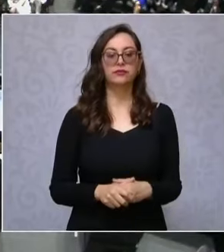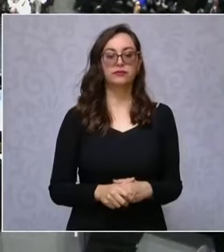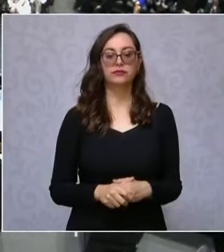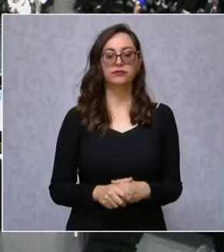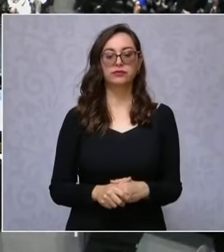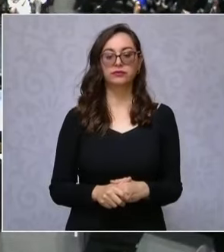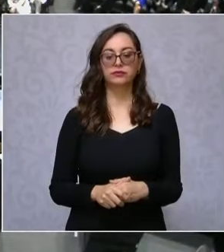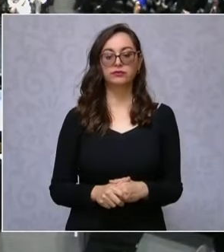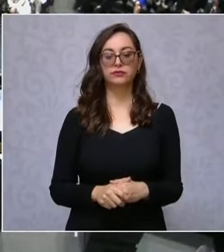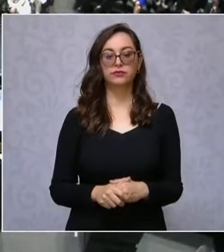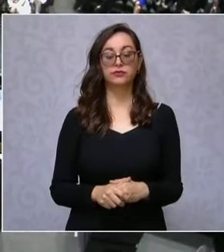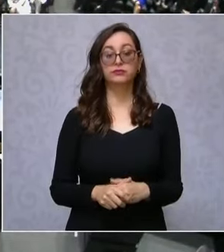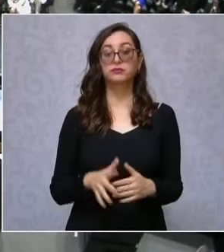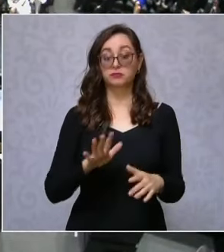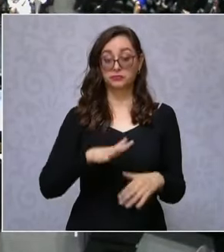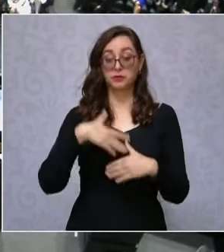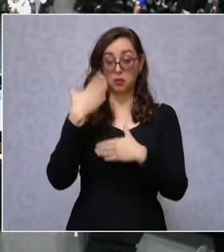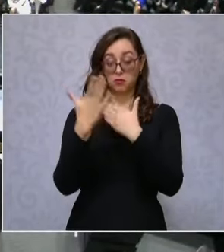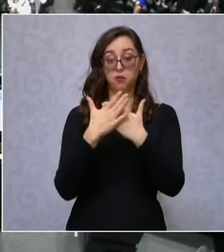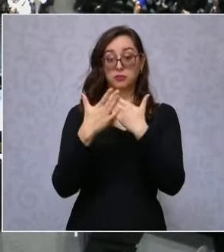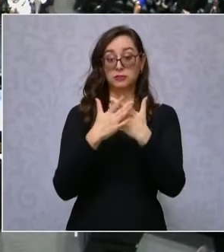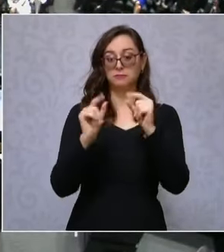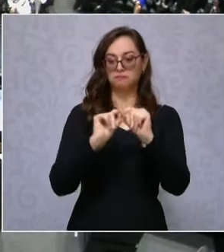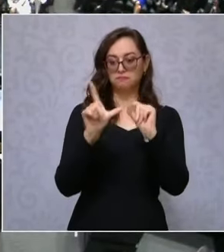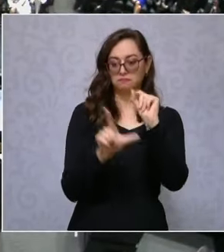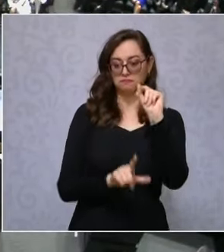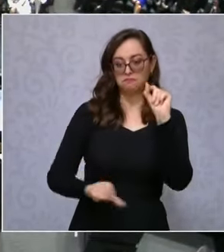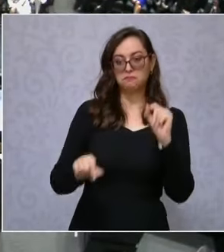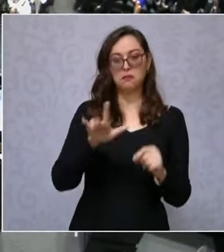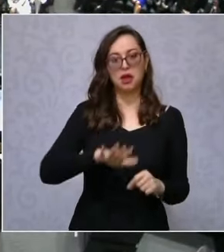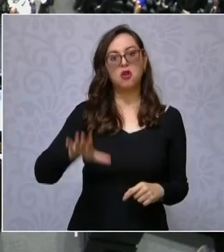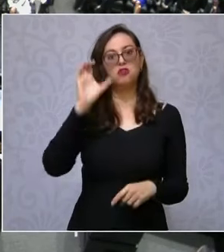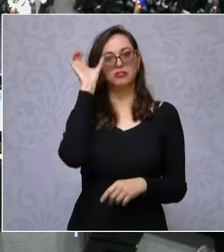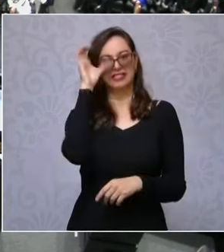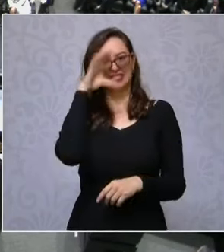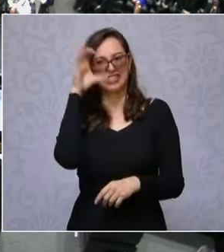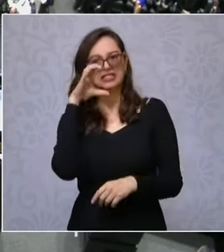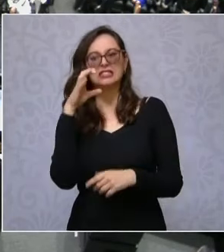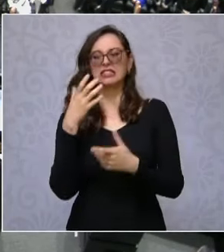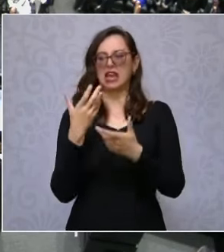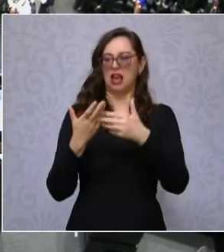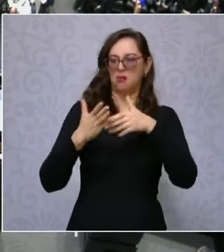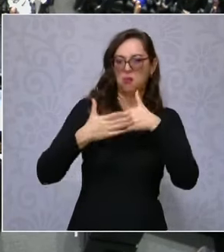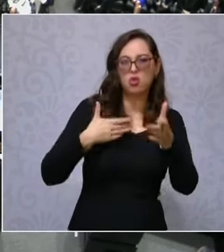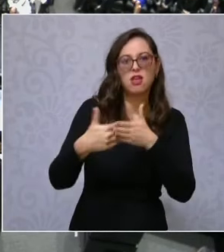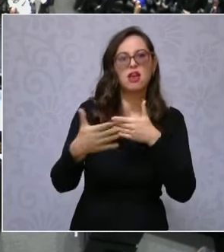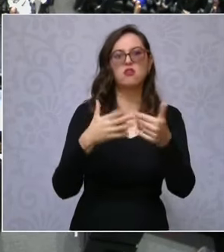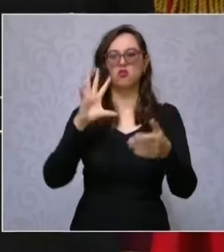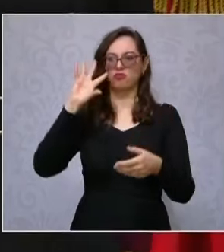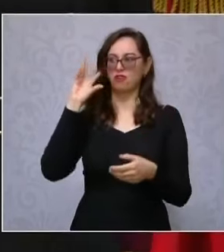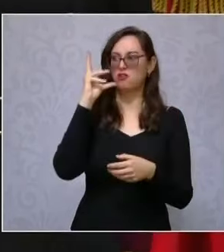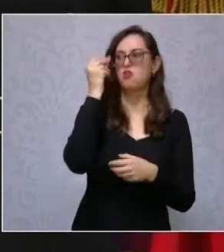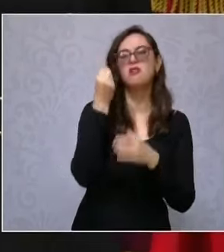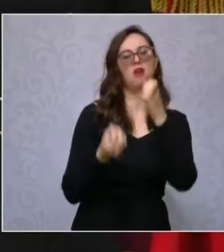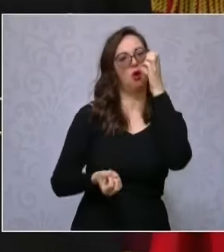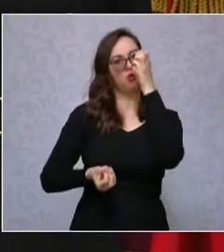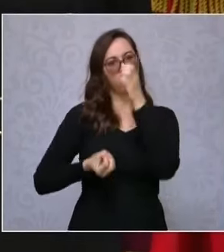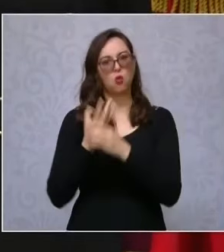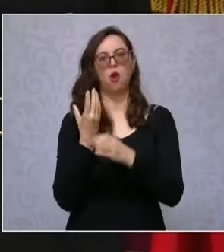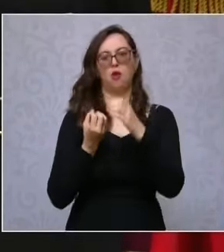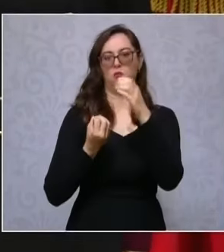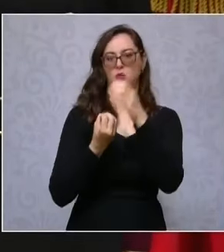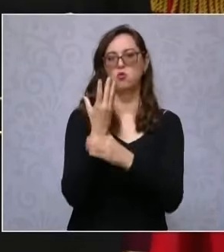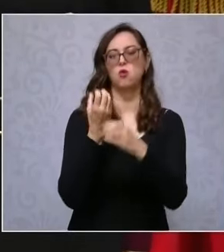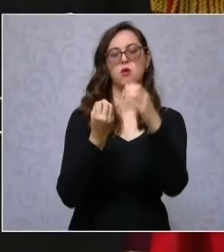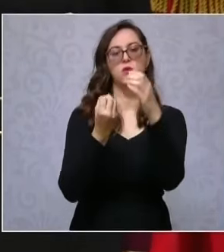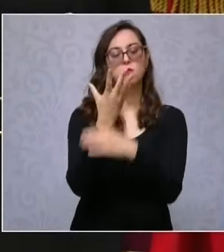Haremos de México una potencia científica y de la innovación. Para ello, apoyaremos las ciencias